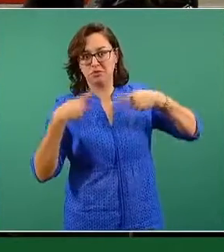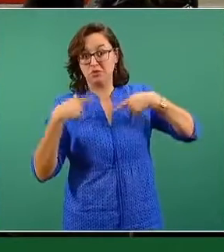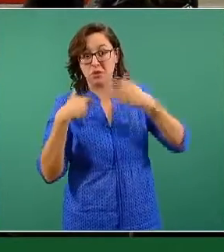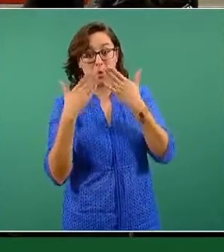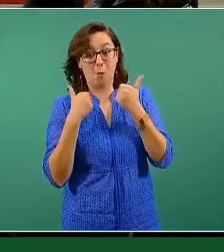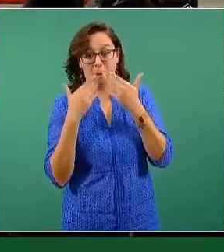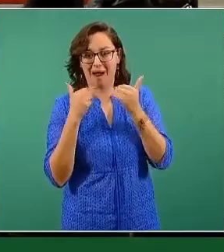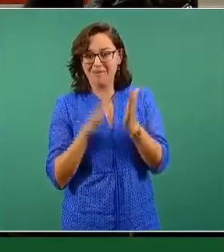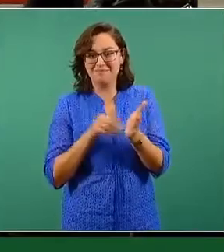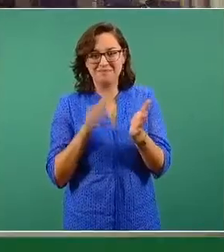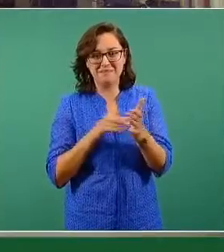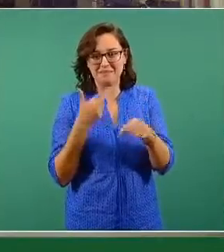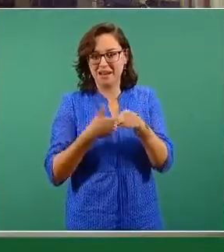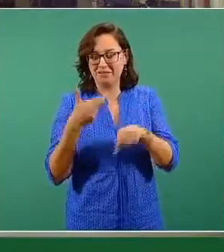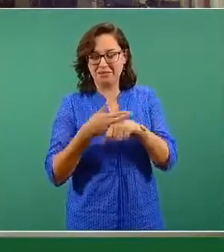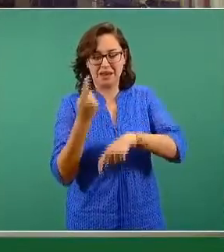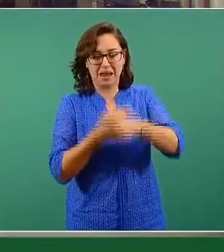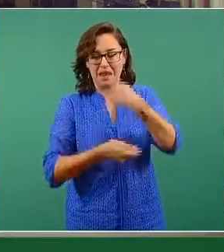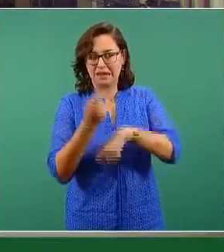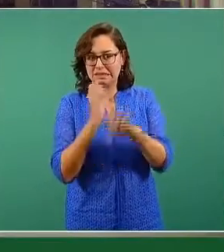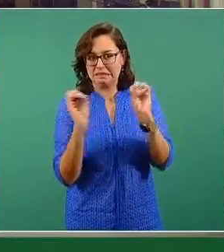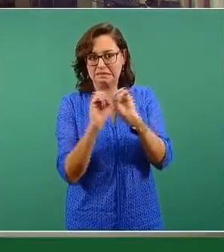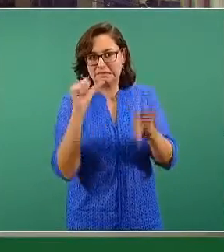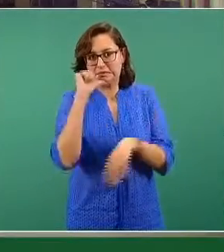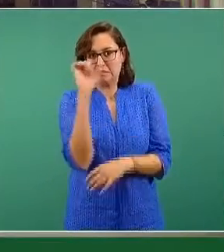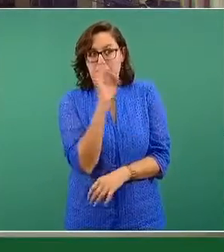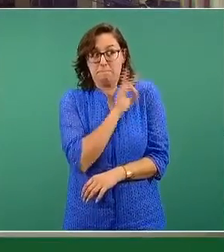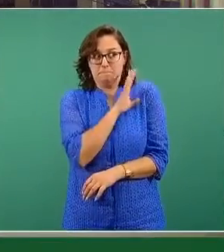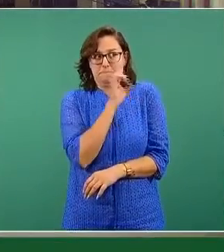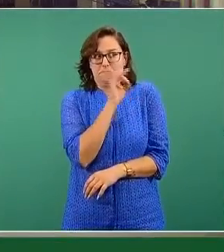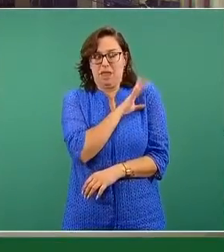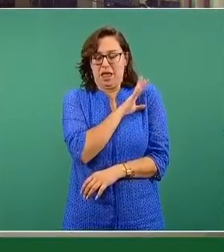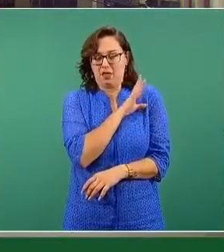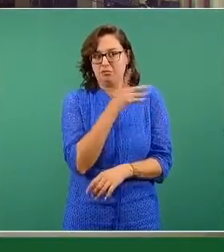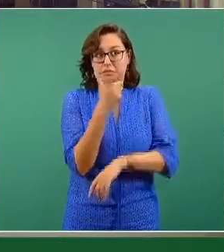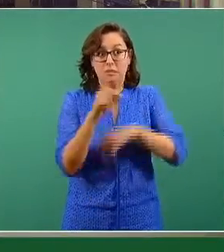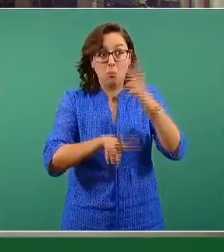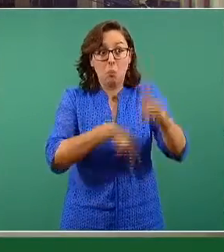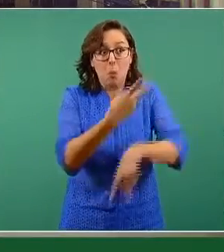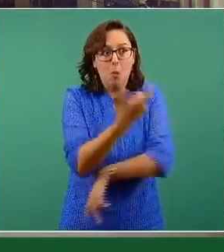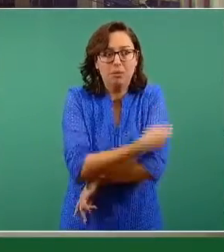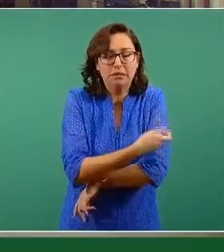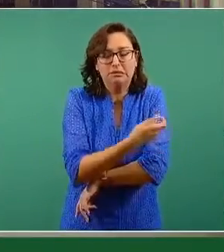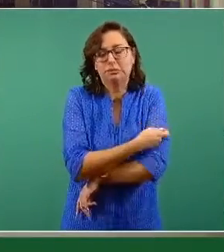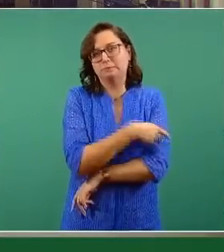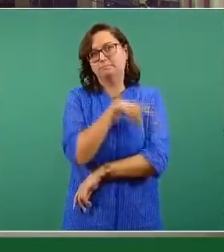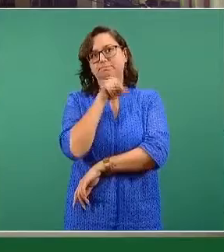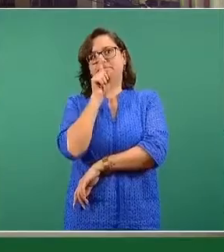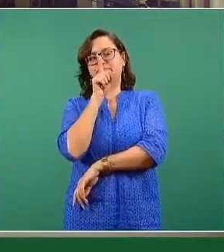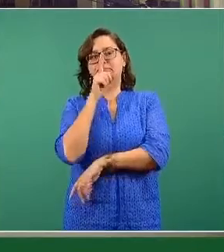vacunarse. Cómo no, muchas gracias, Marco Antonio. No solo por esta pregunta, sino por su